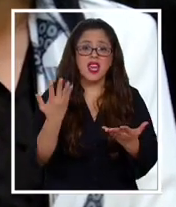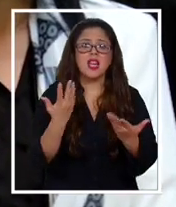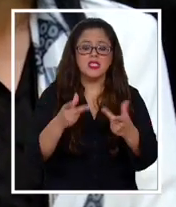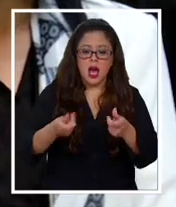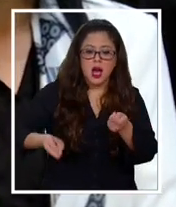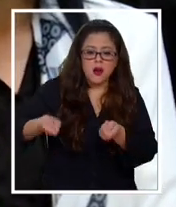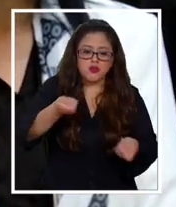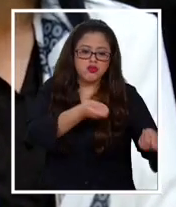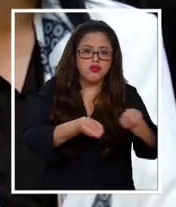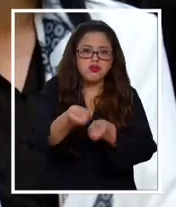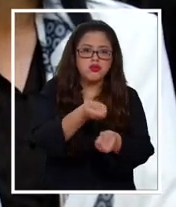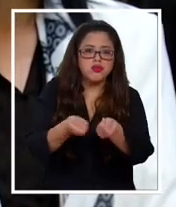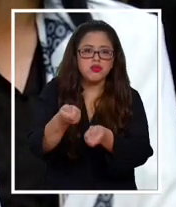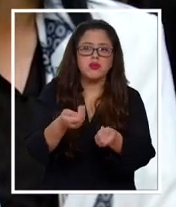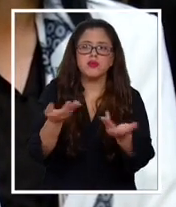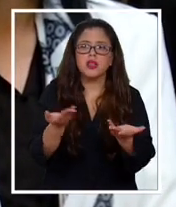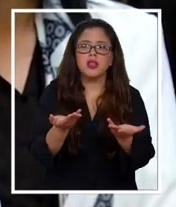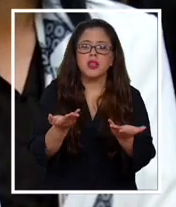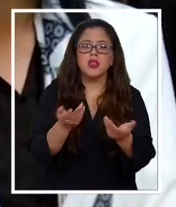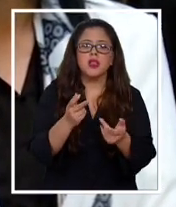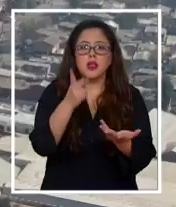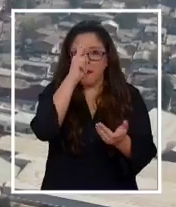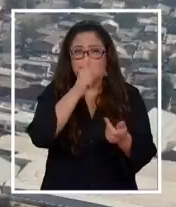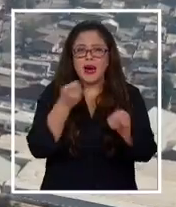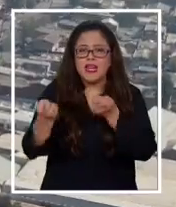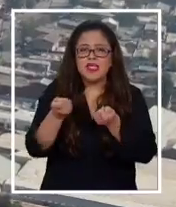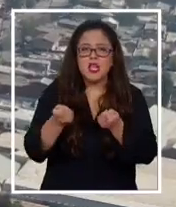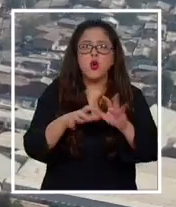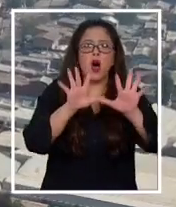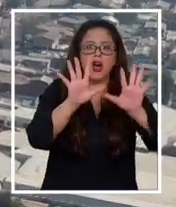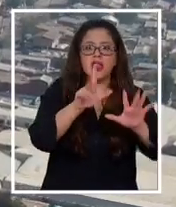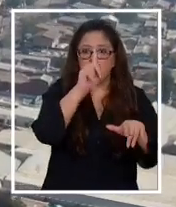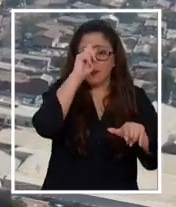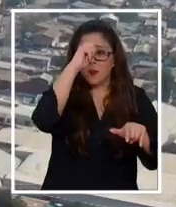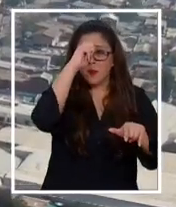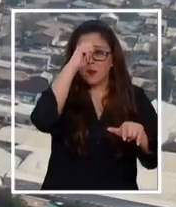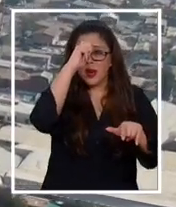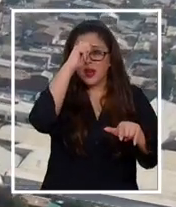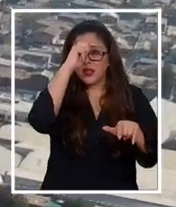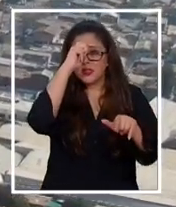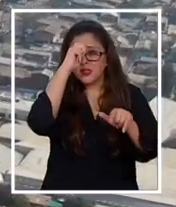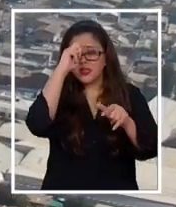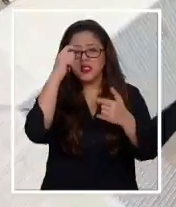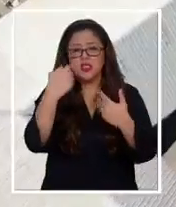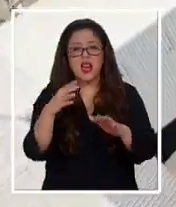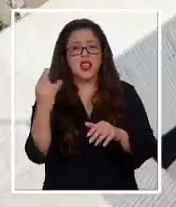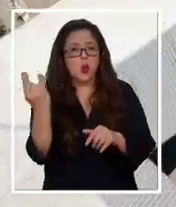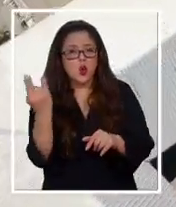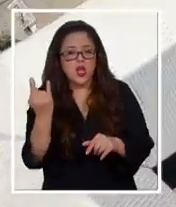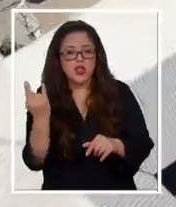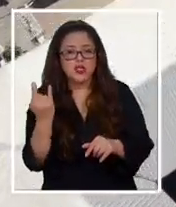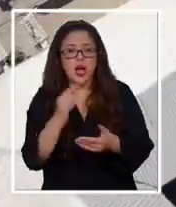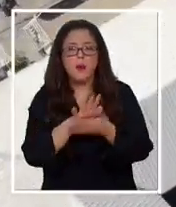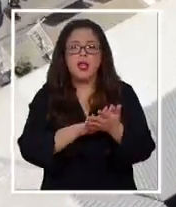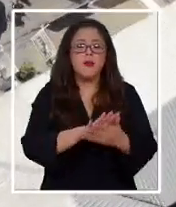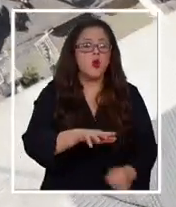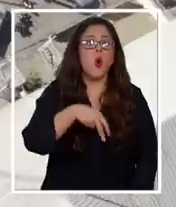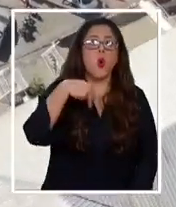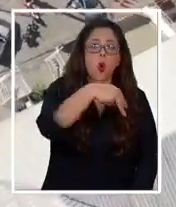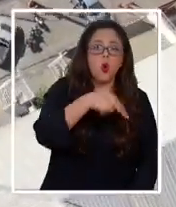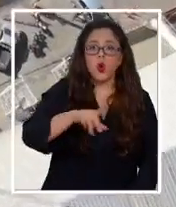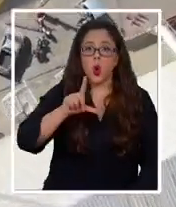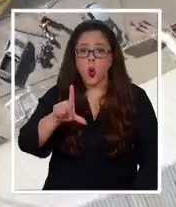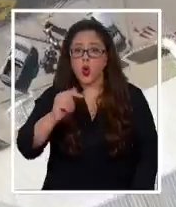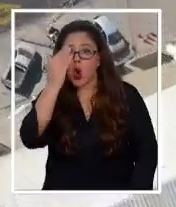recursos que son asimilables a 10 hospitales de alta complejidad. Como estamos hablando de junio, julio, agosto y